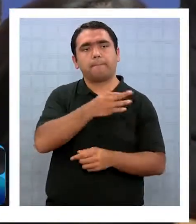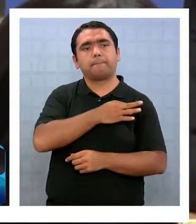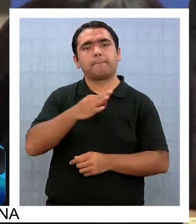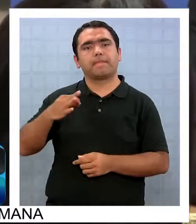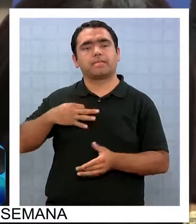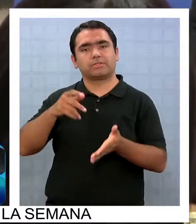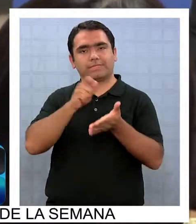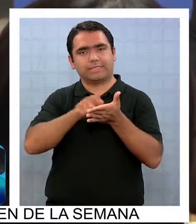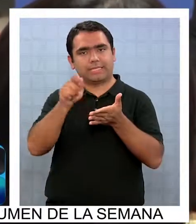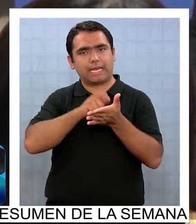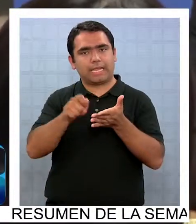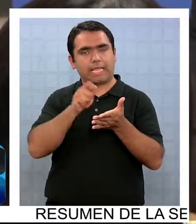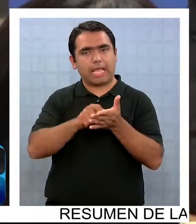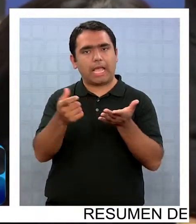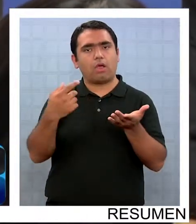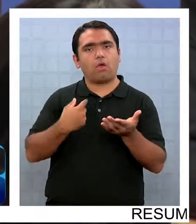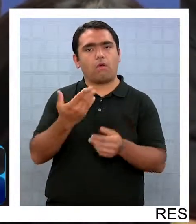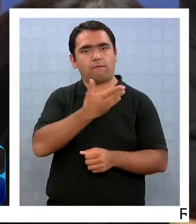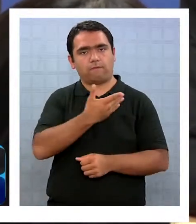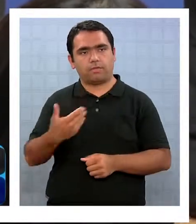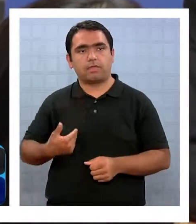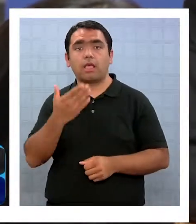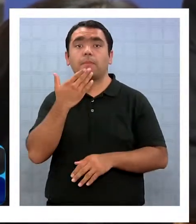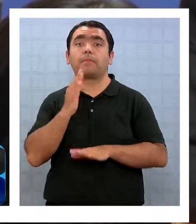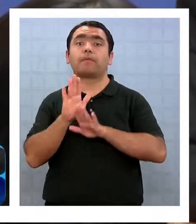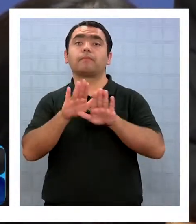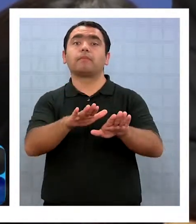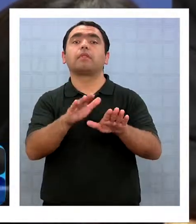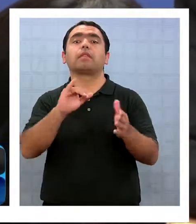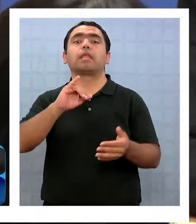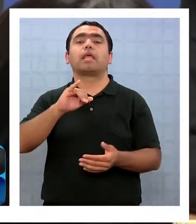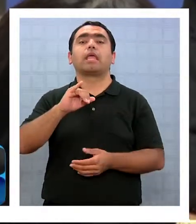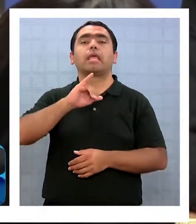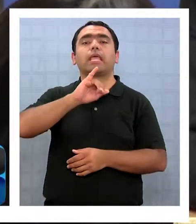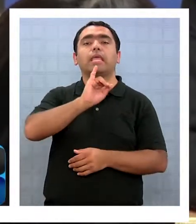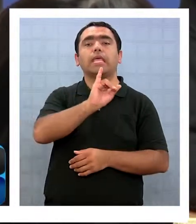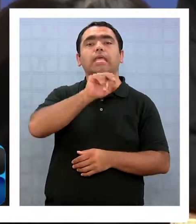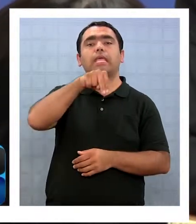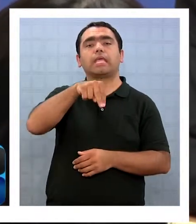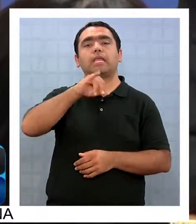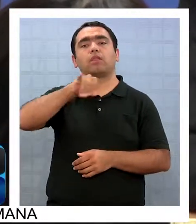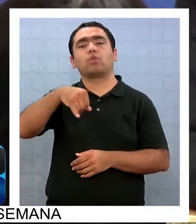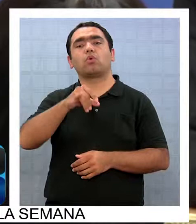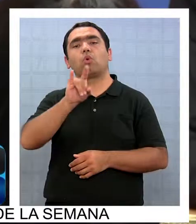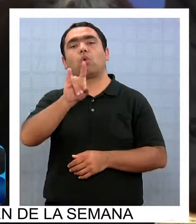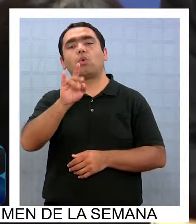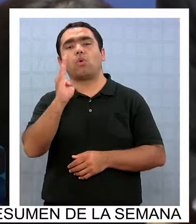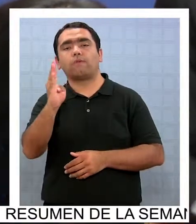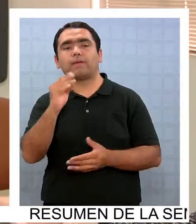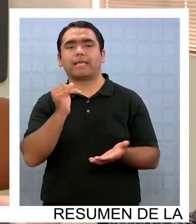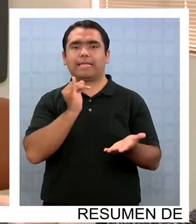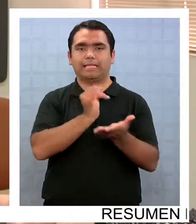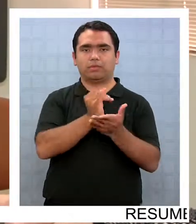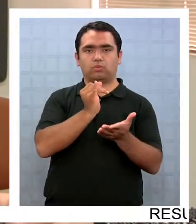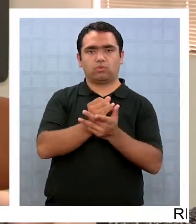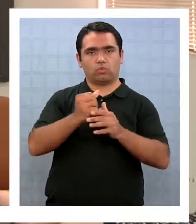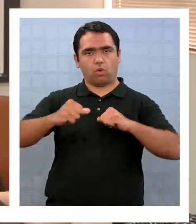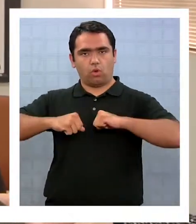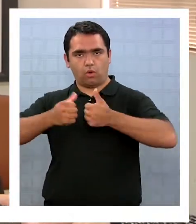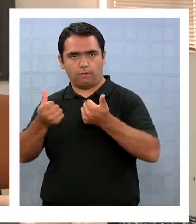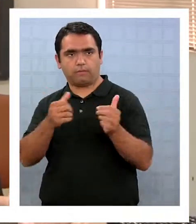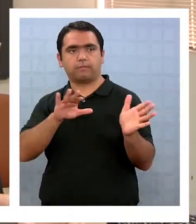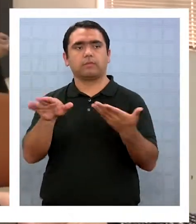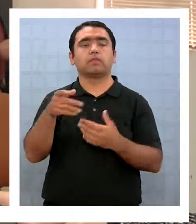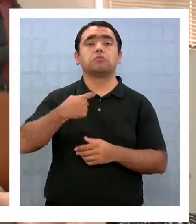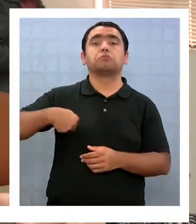General de Gobierno, también tendrá el apoyo del INJUB. Nos interesa que los jóvenes participen, se comprometan y con